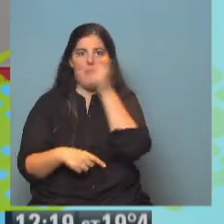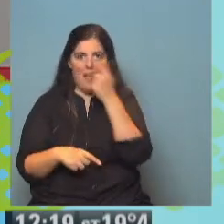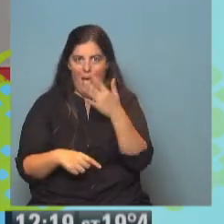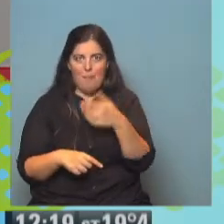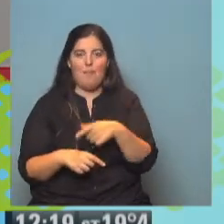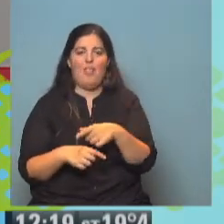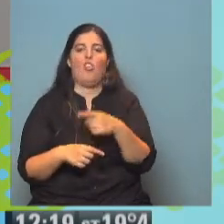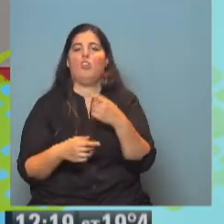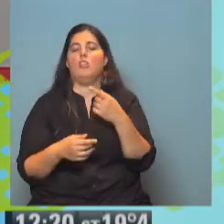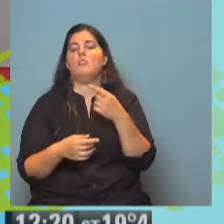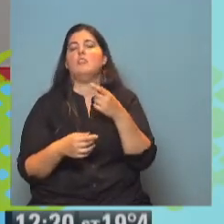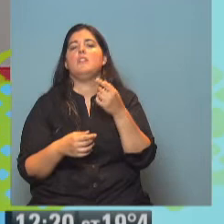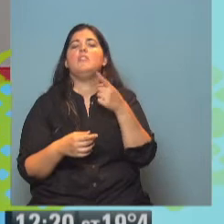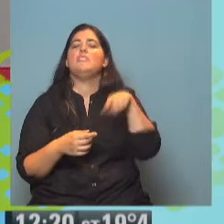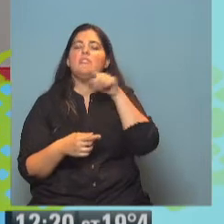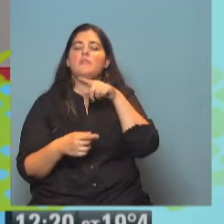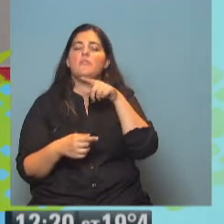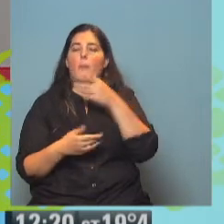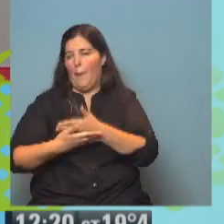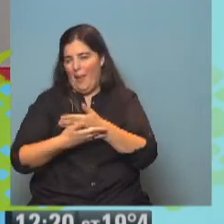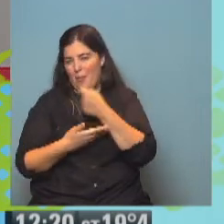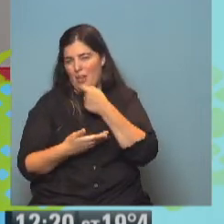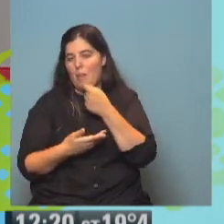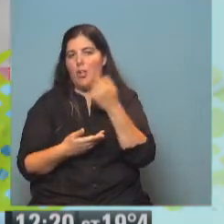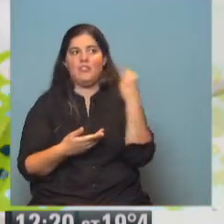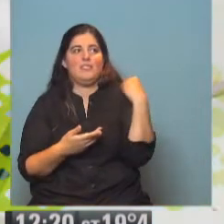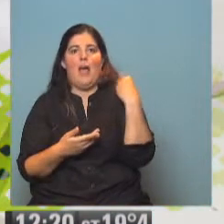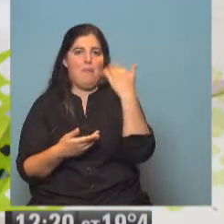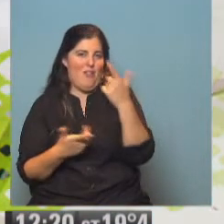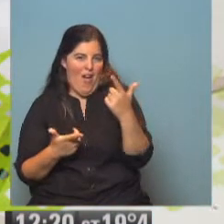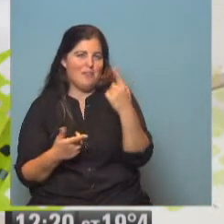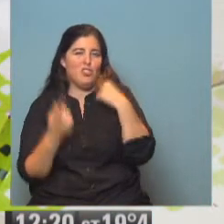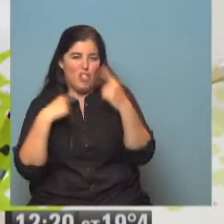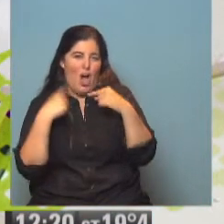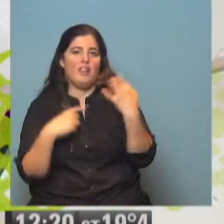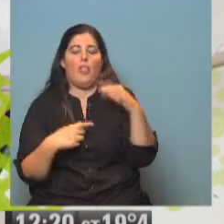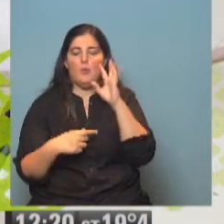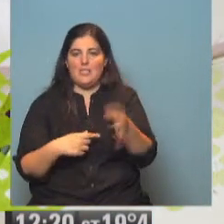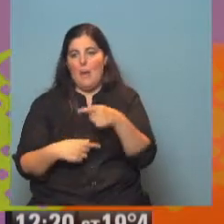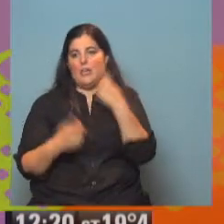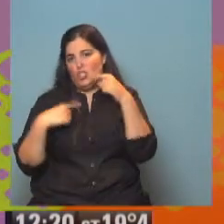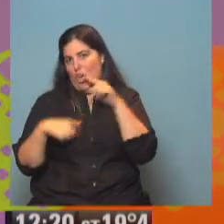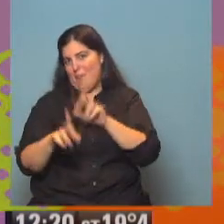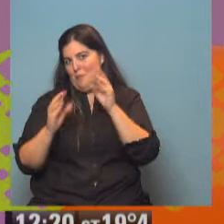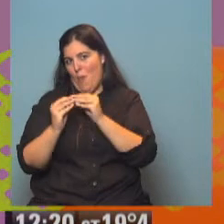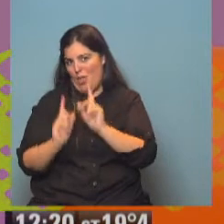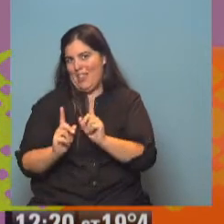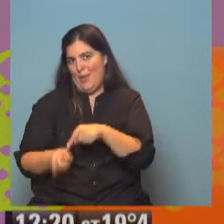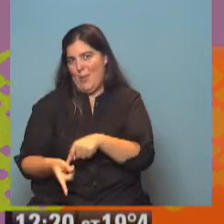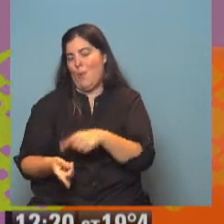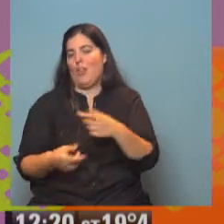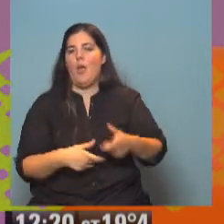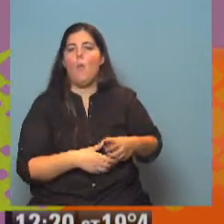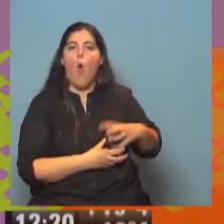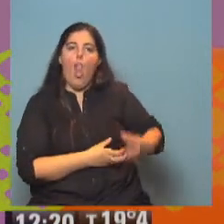fuga. Siempre tenemos que pensar que estas personas, o sea, los bebés, no nos llaman, van a llorar. Entonces tenemos que saber que van a llorar por eso, porque se abrió la